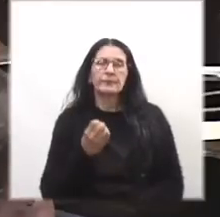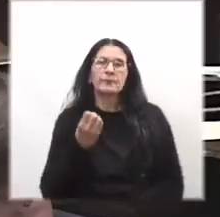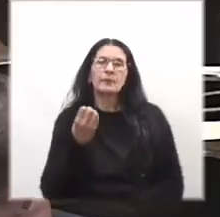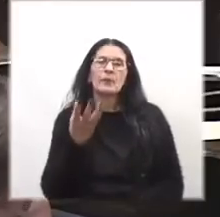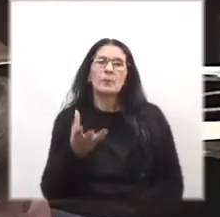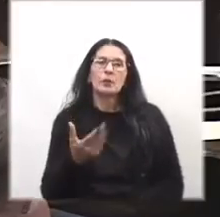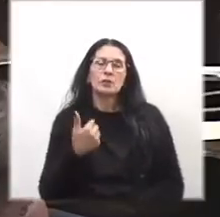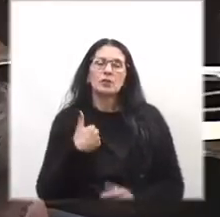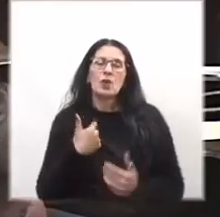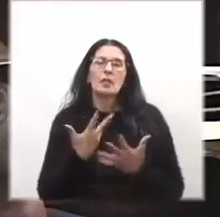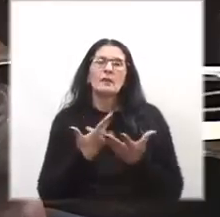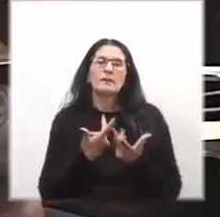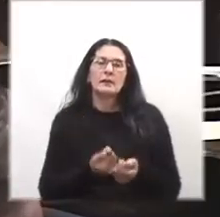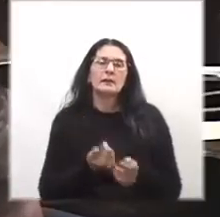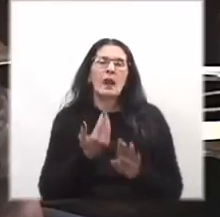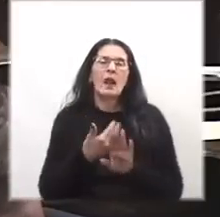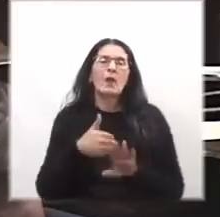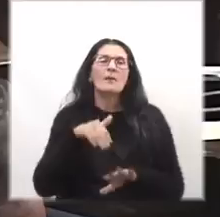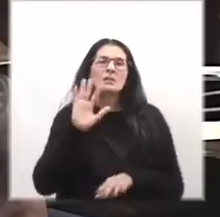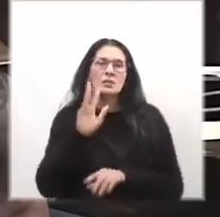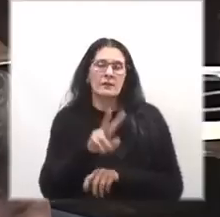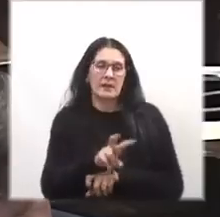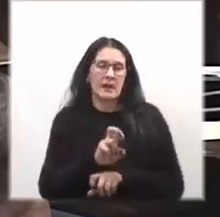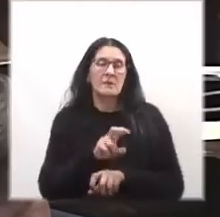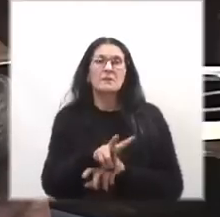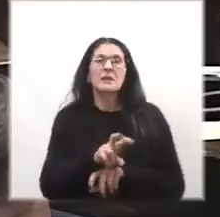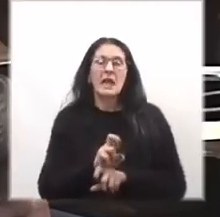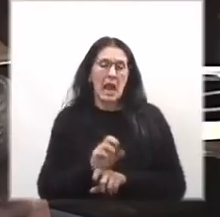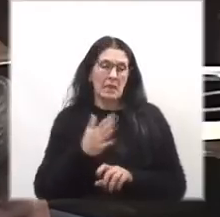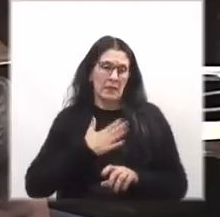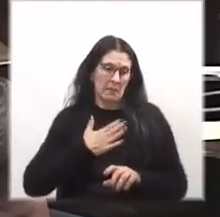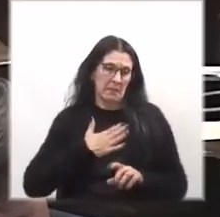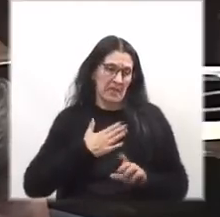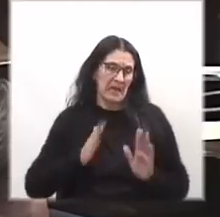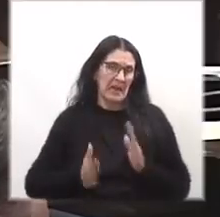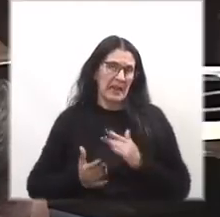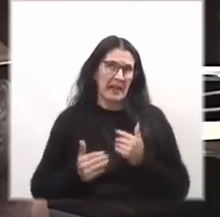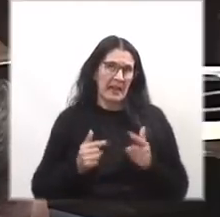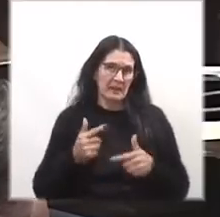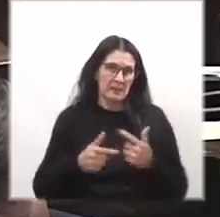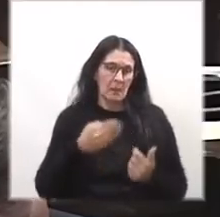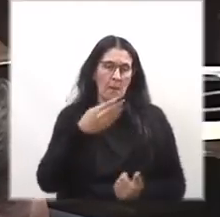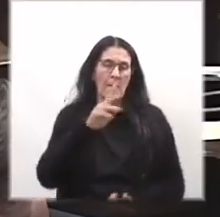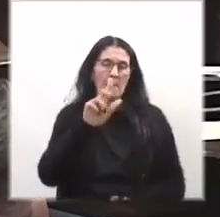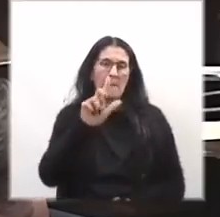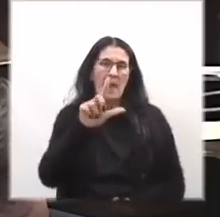porque defiendo a la mayoría de los fiscales, fiscales de mi generación que podría nombrar algunos, Silvia Blanc,